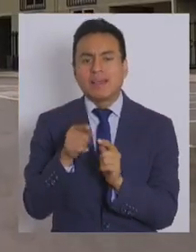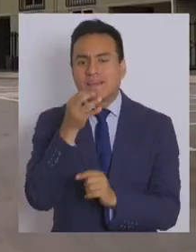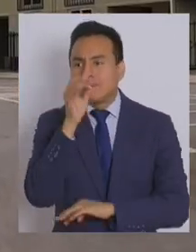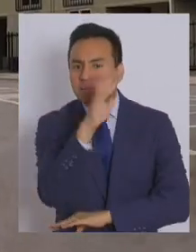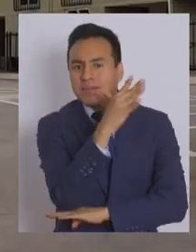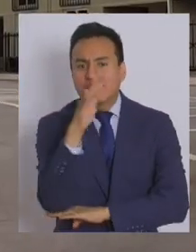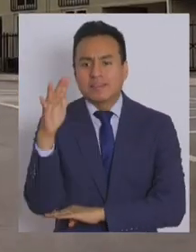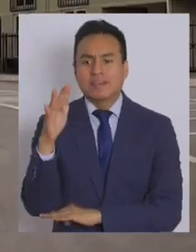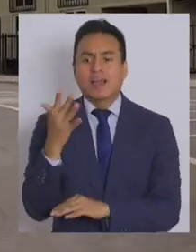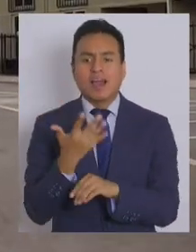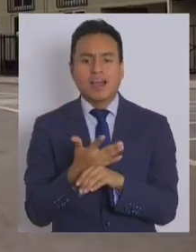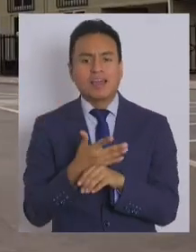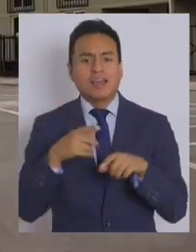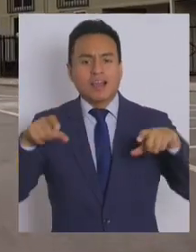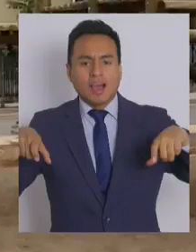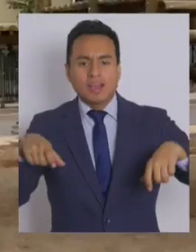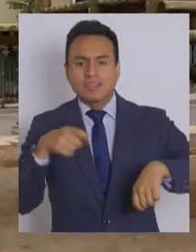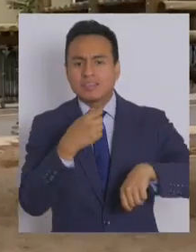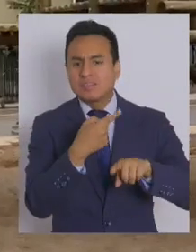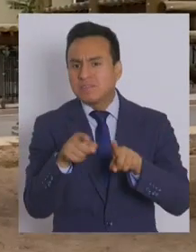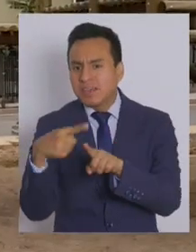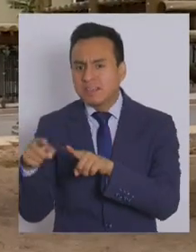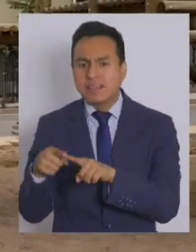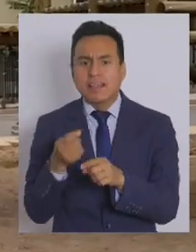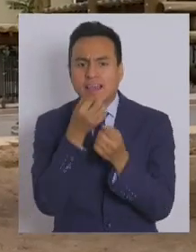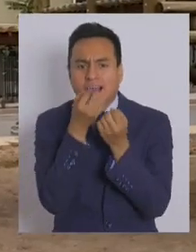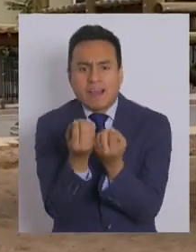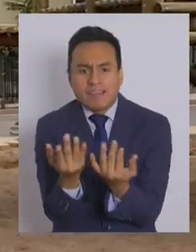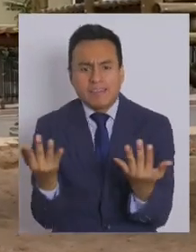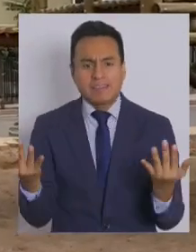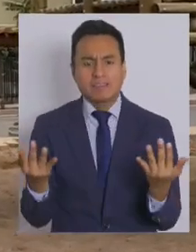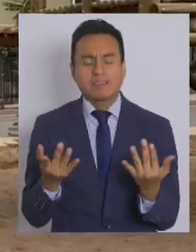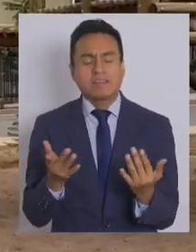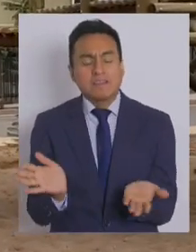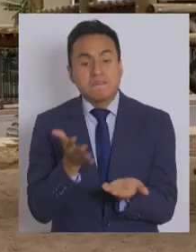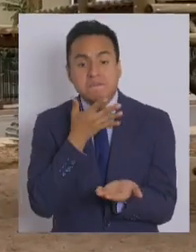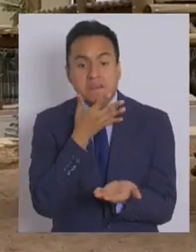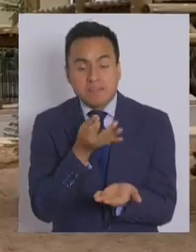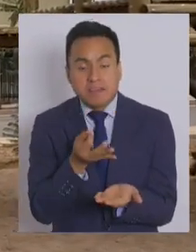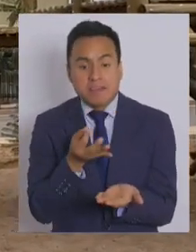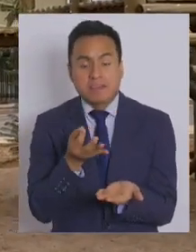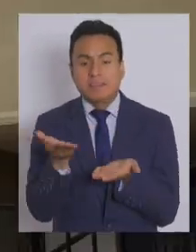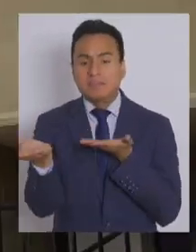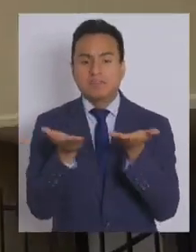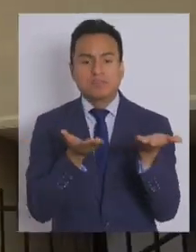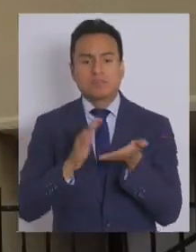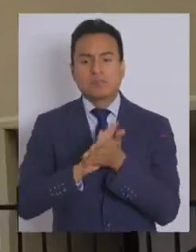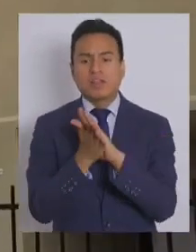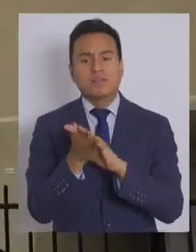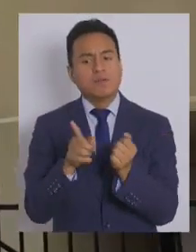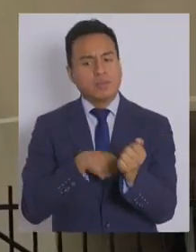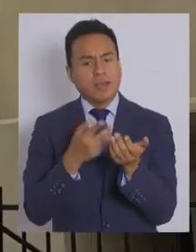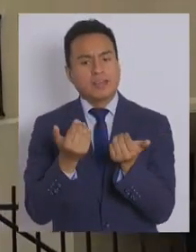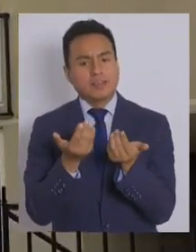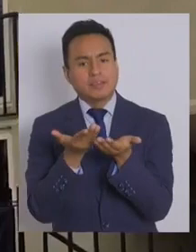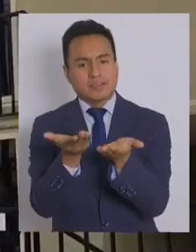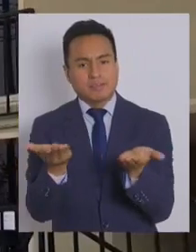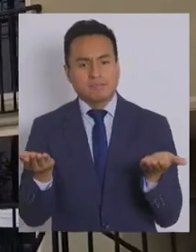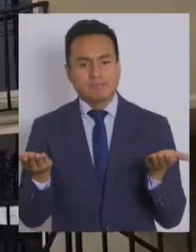multicanchas, que tienen jardines, que tienen las facilidades y los servicios que toda familia necesita.